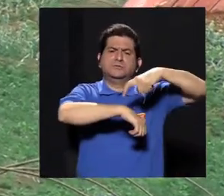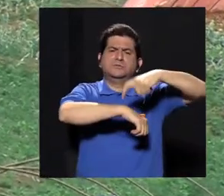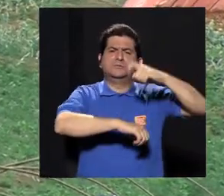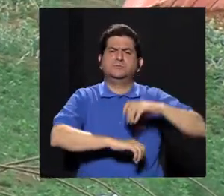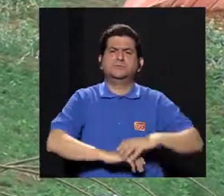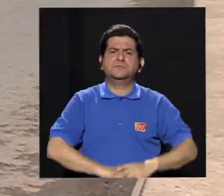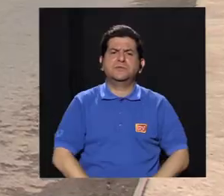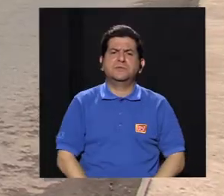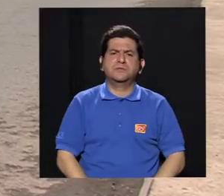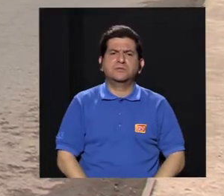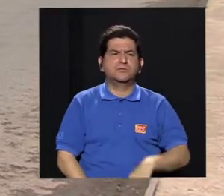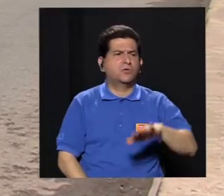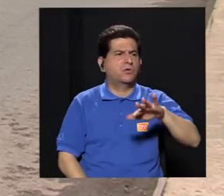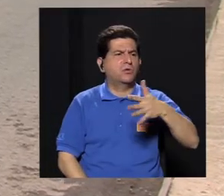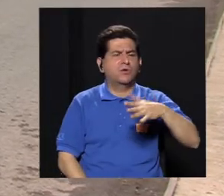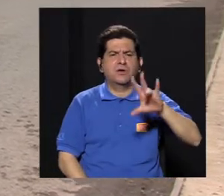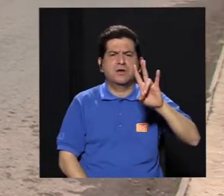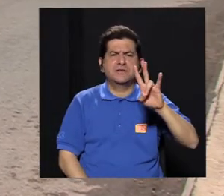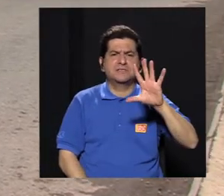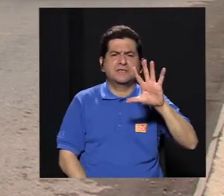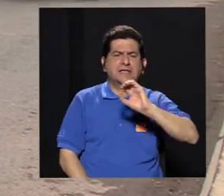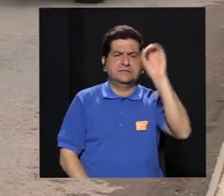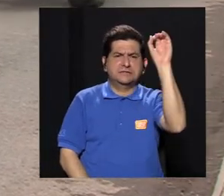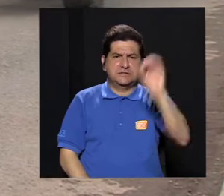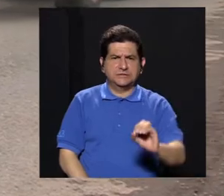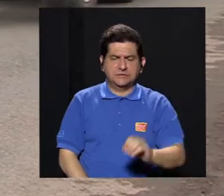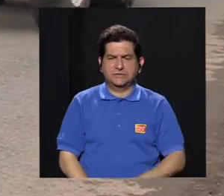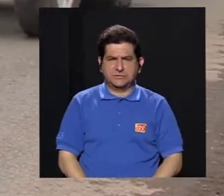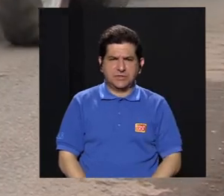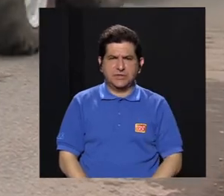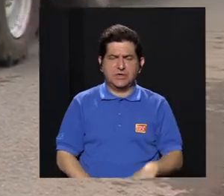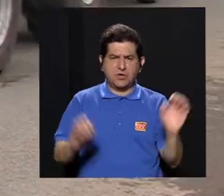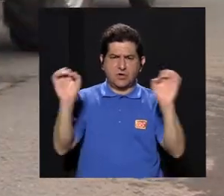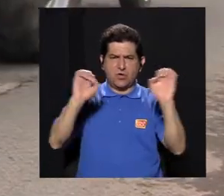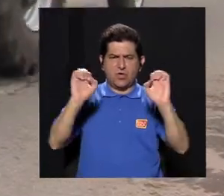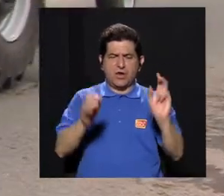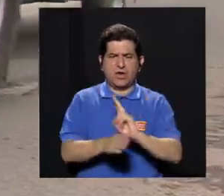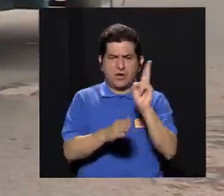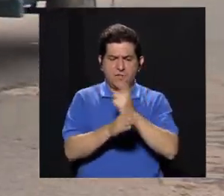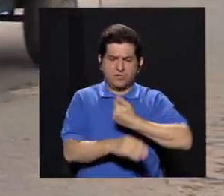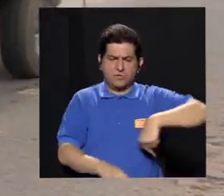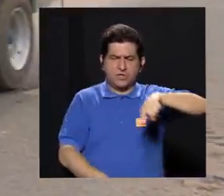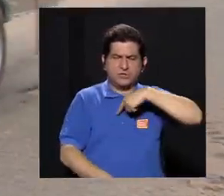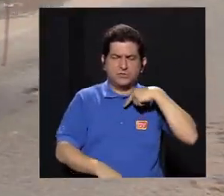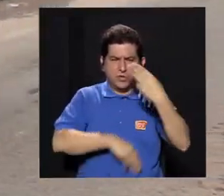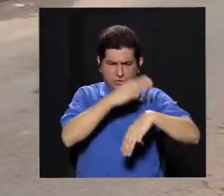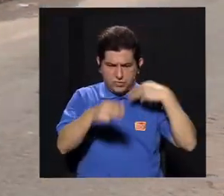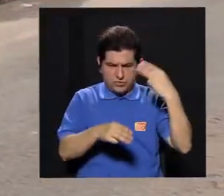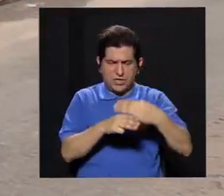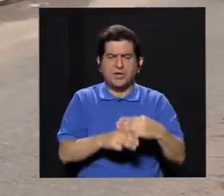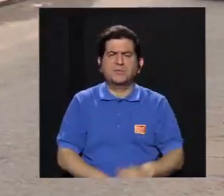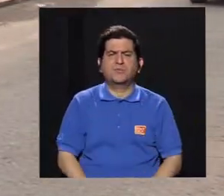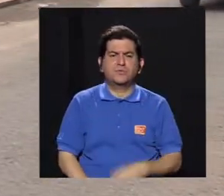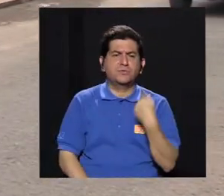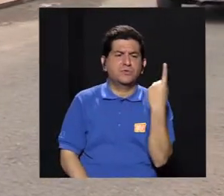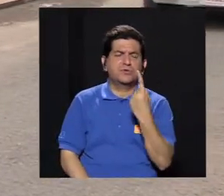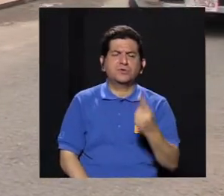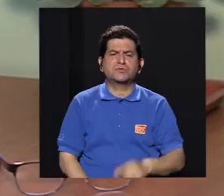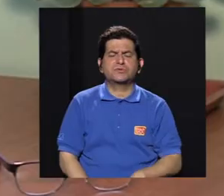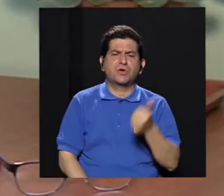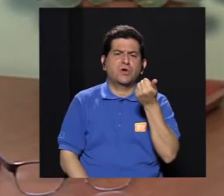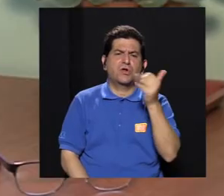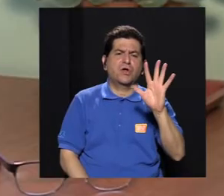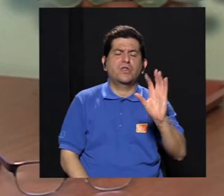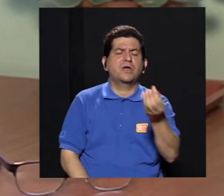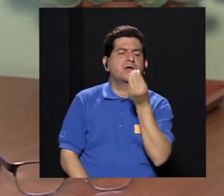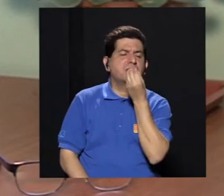en este momento alrededor del 75% de la energía que consumimos en el mundo proviene